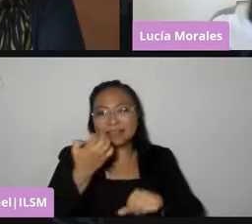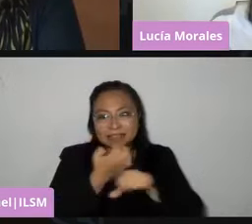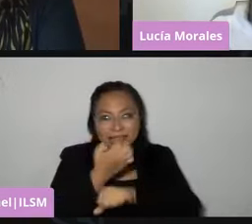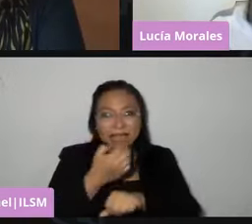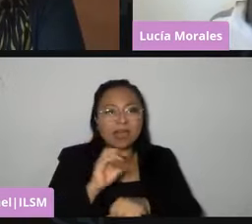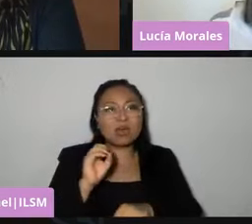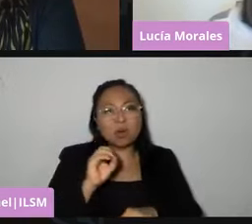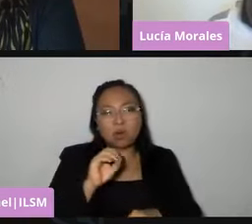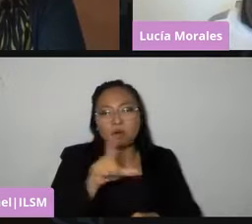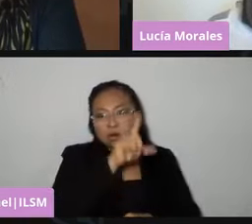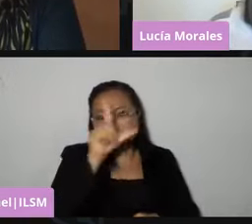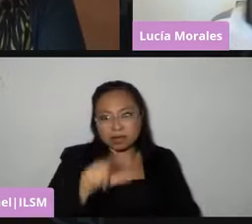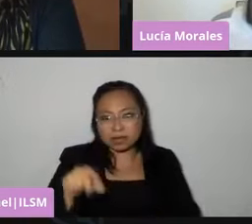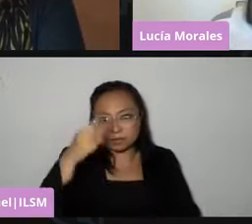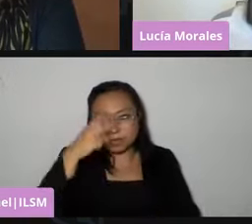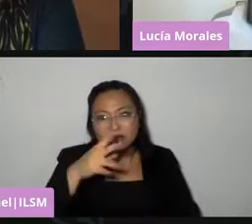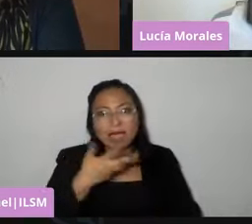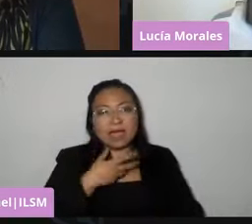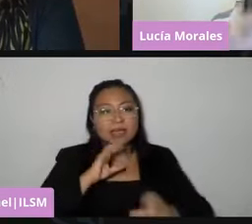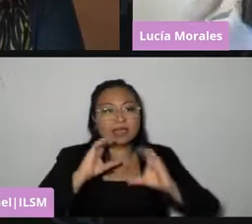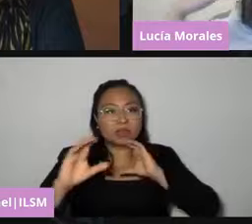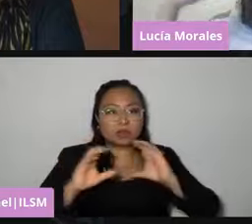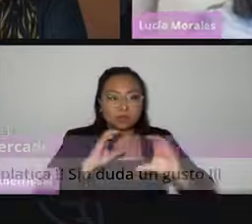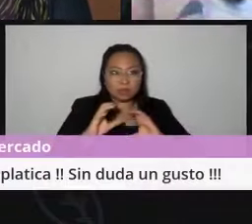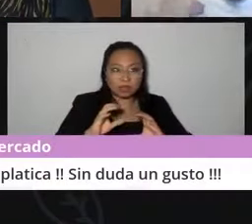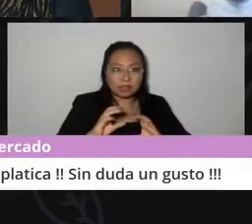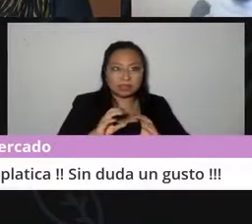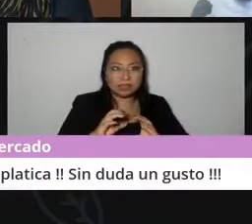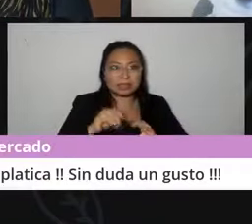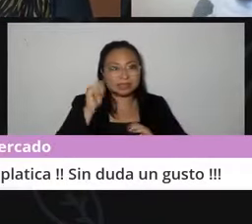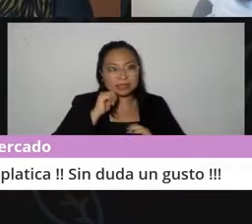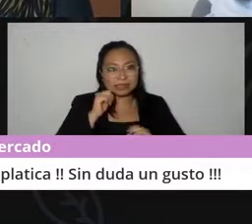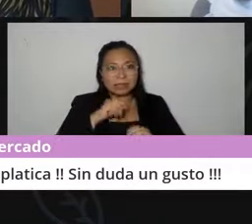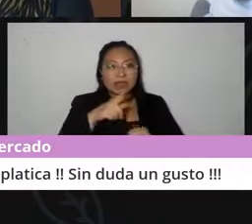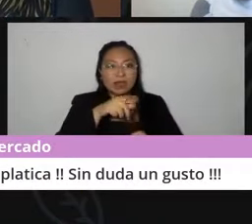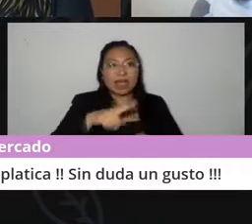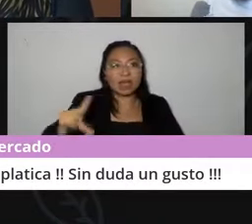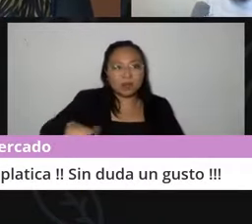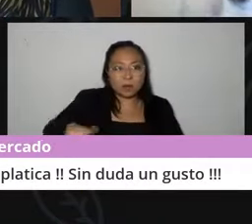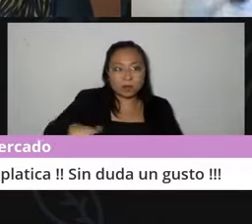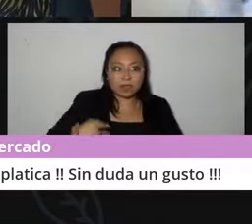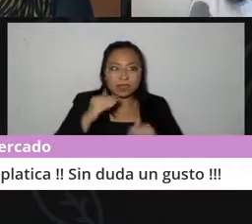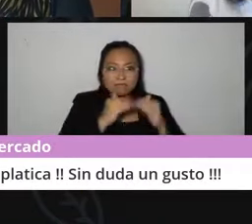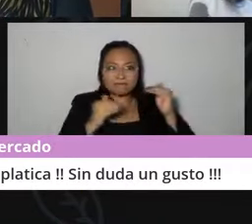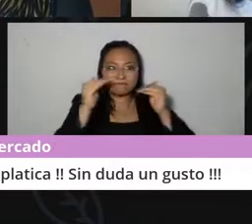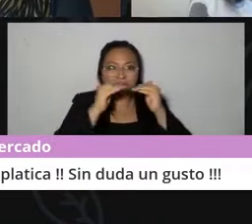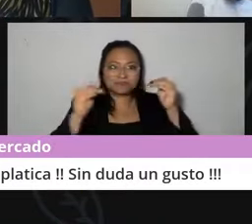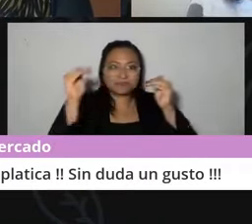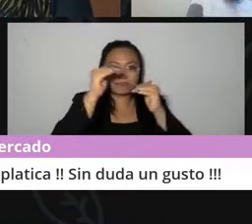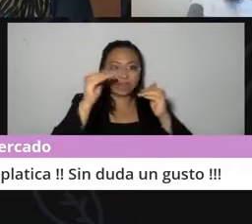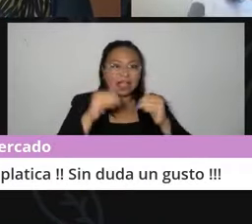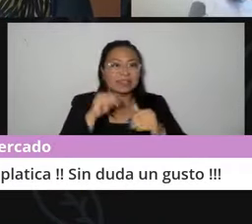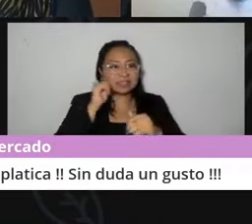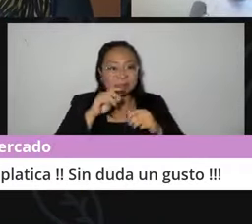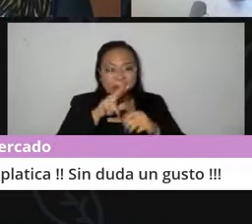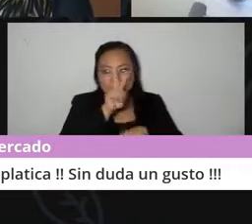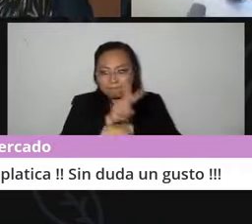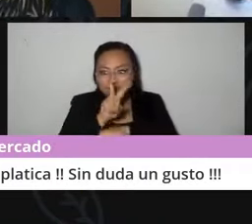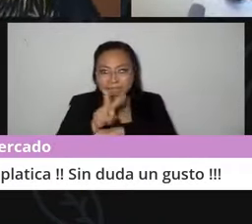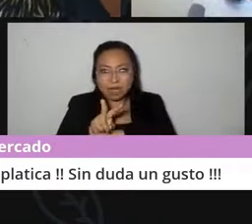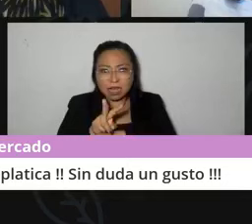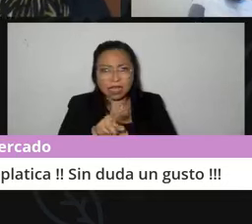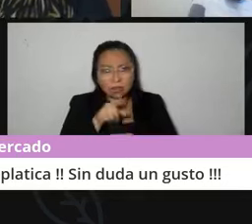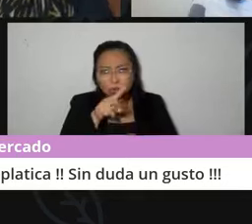distrital, se establece comunicación con los distintos órdenes de gobierno para intensificar esta vigilancia. No sé si se han dado